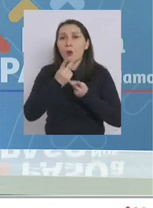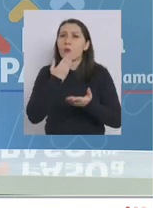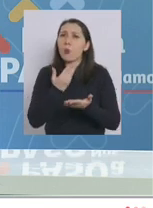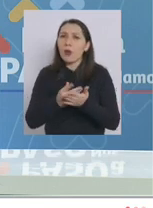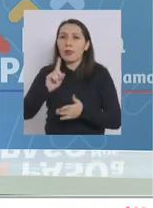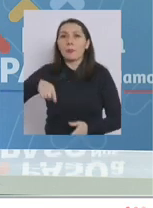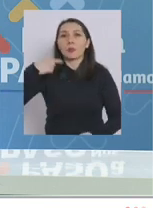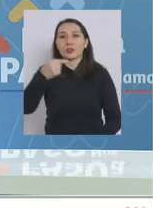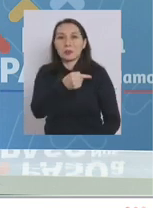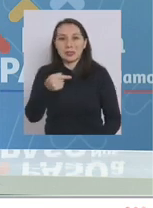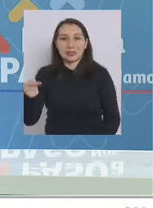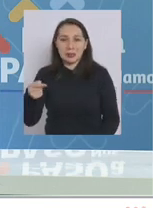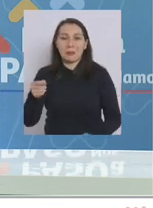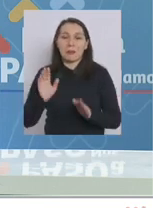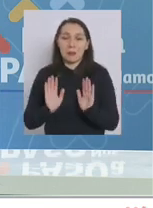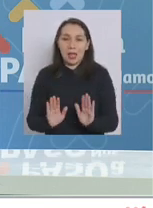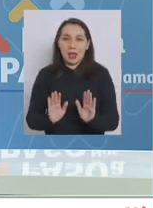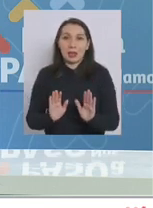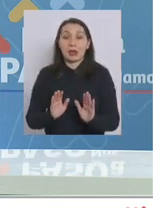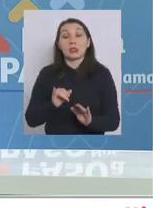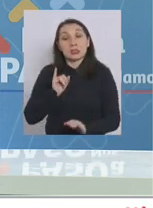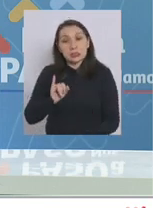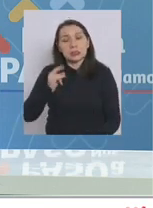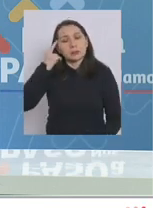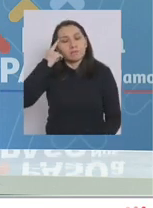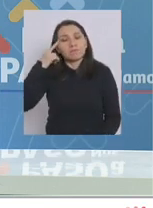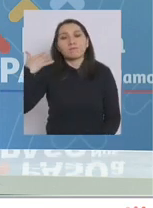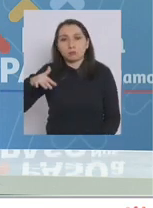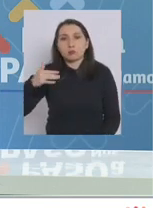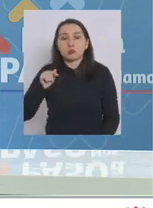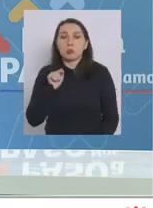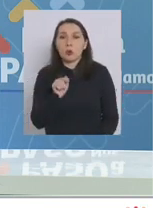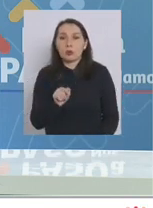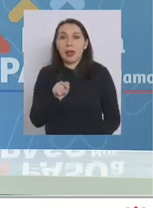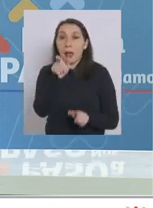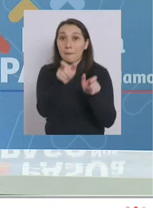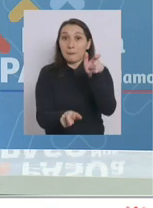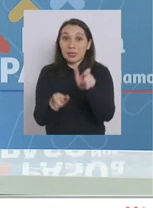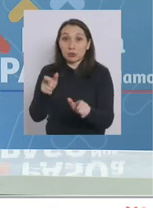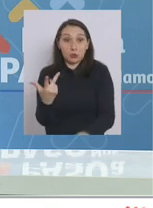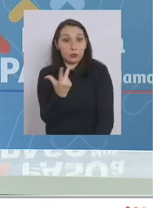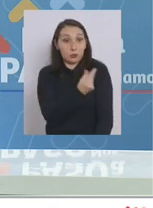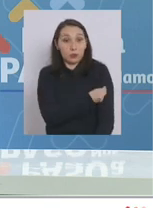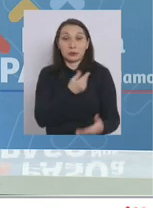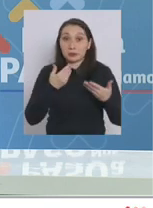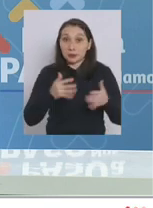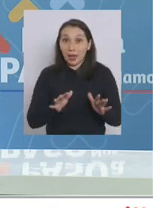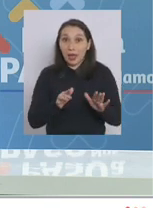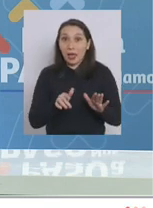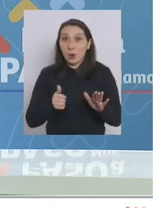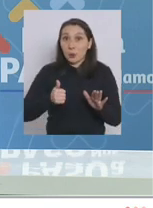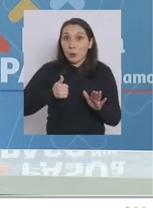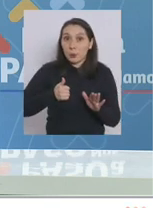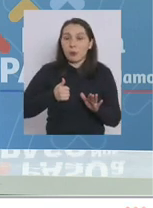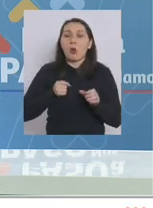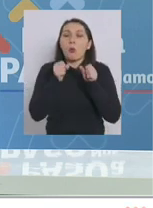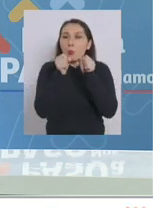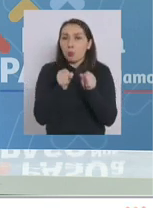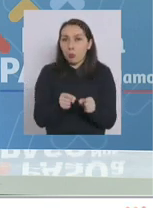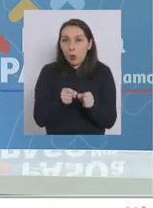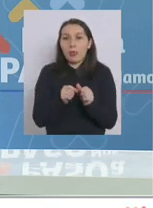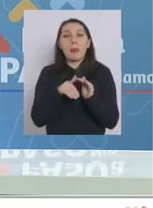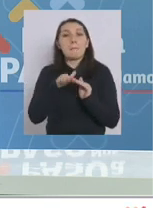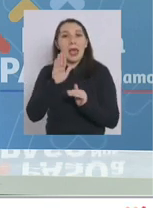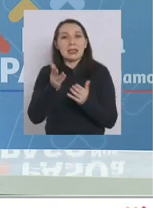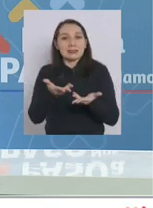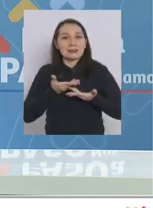conocer la próxima semana si nos parece importante que las personas vacunadas tengan la posibilidad de